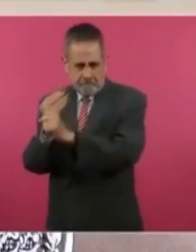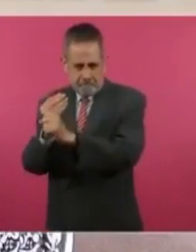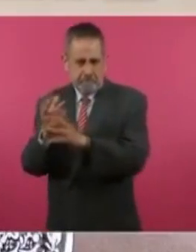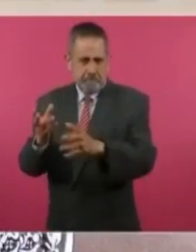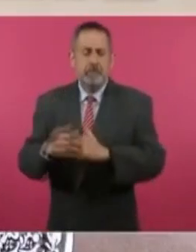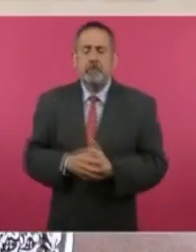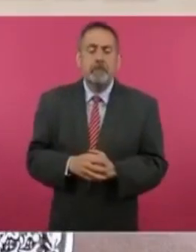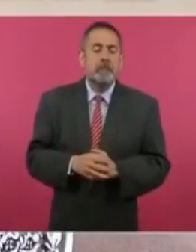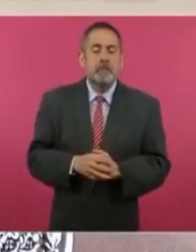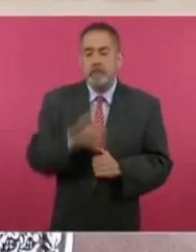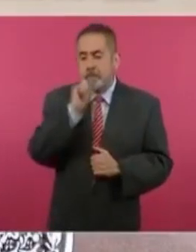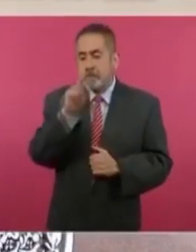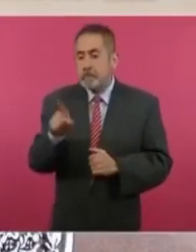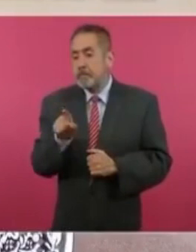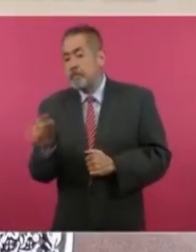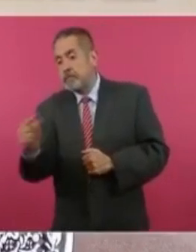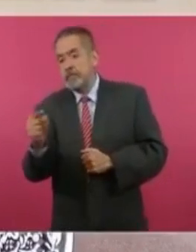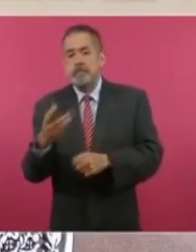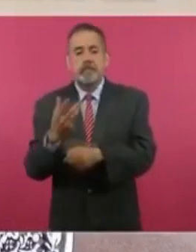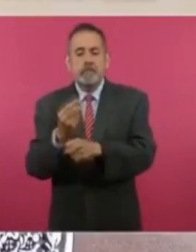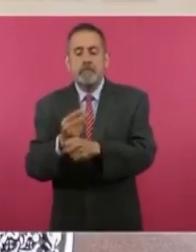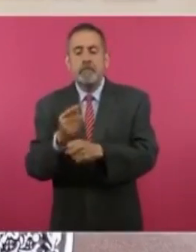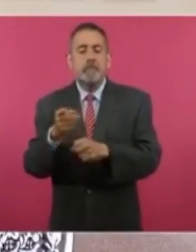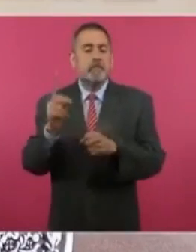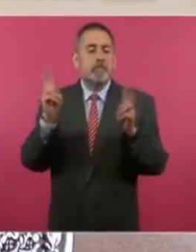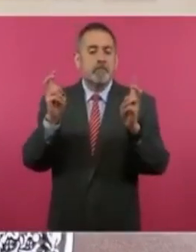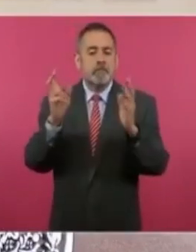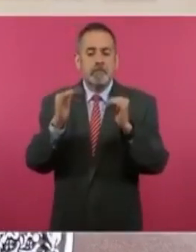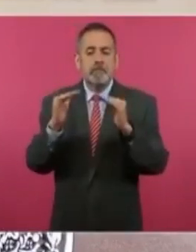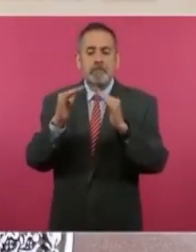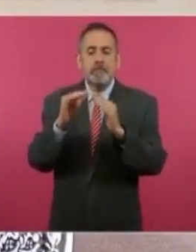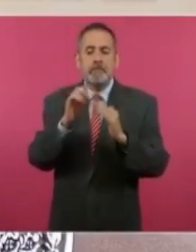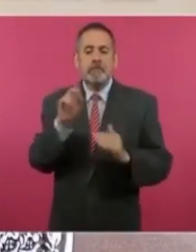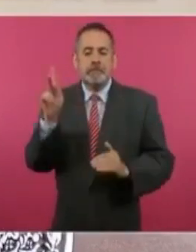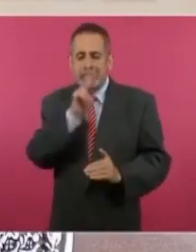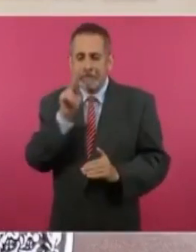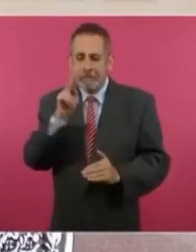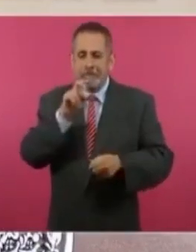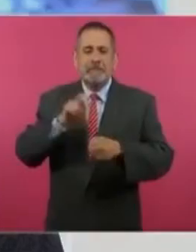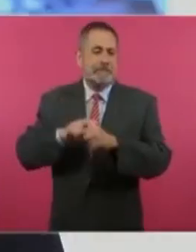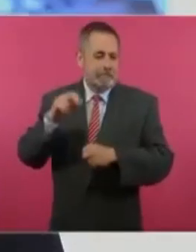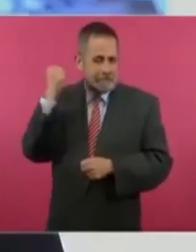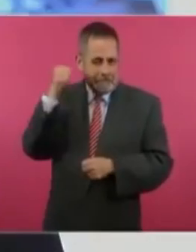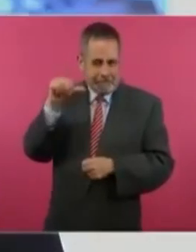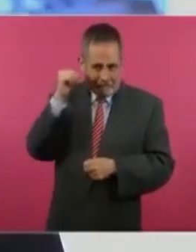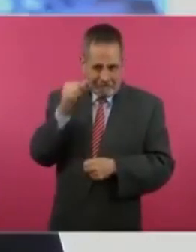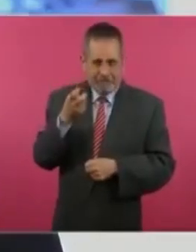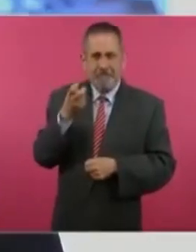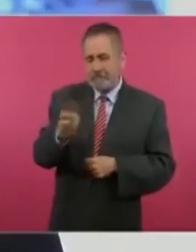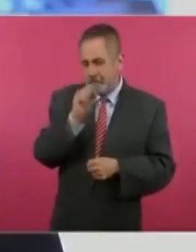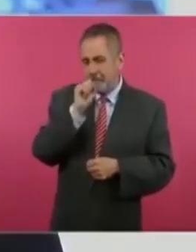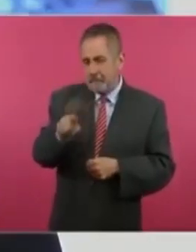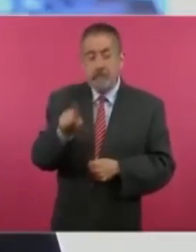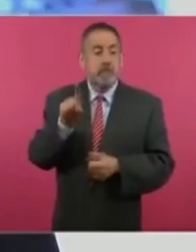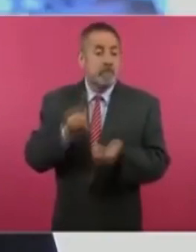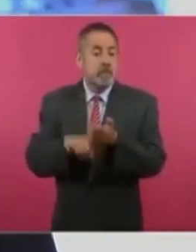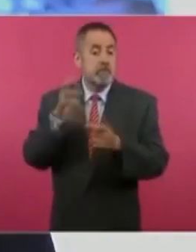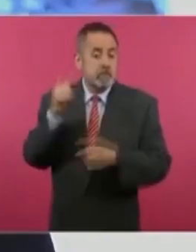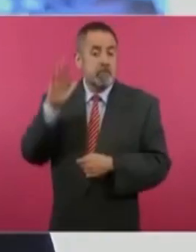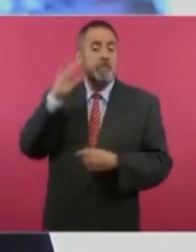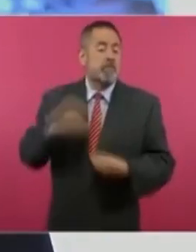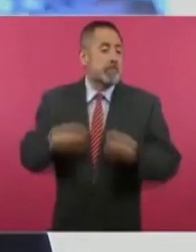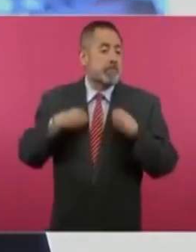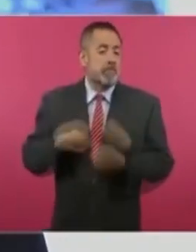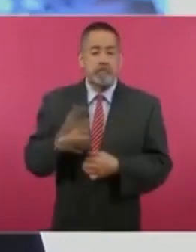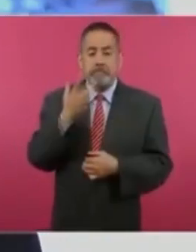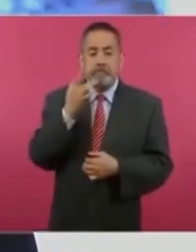en la rehabilitación de la Casa de los Vientos en Acapulco, que fue el último hogar del muralista Diego